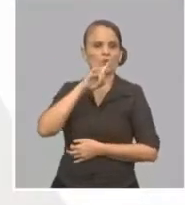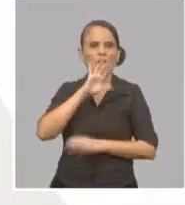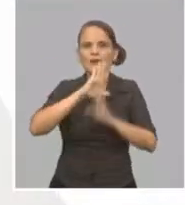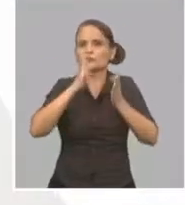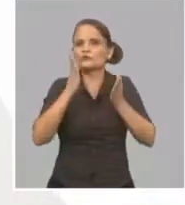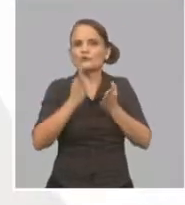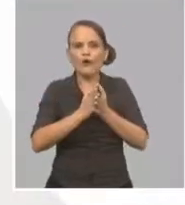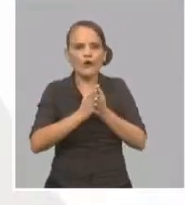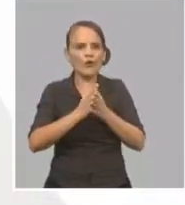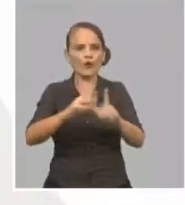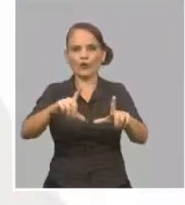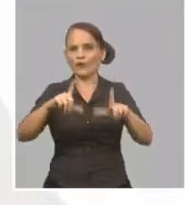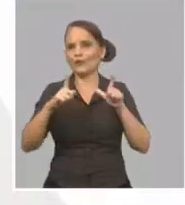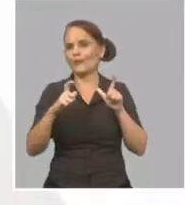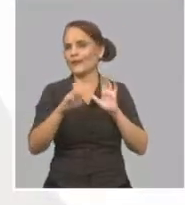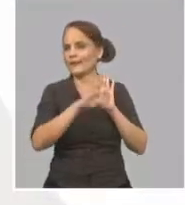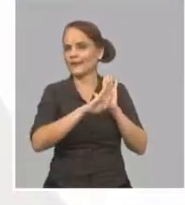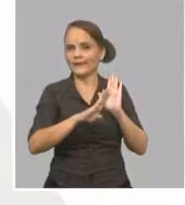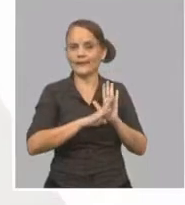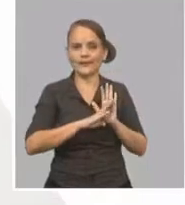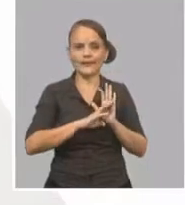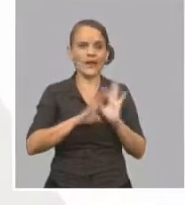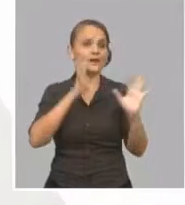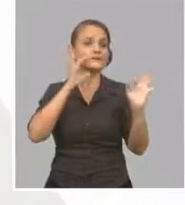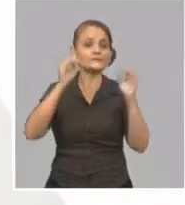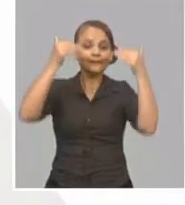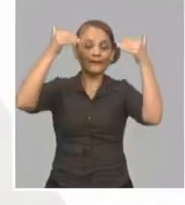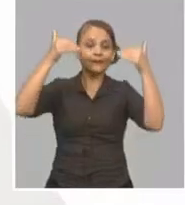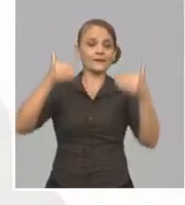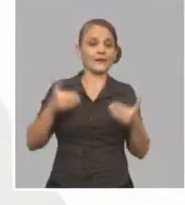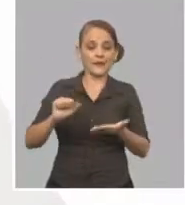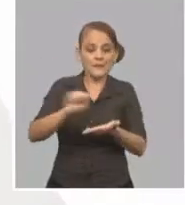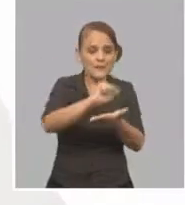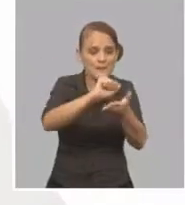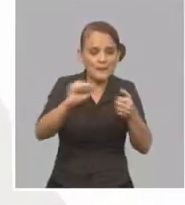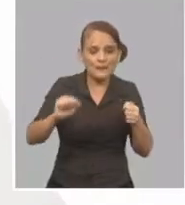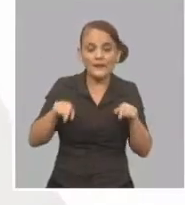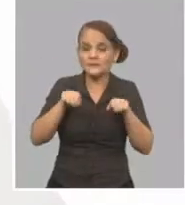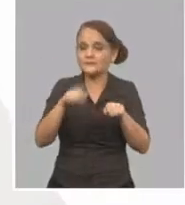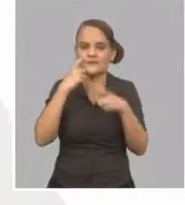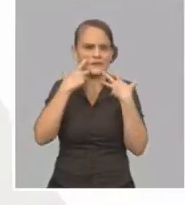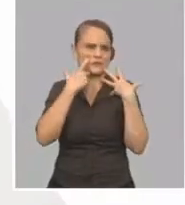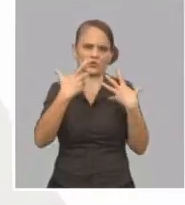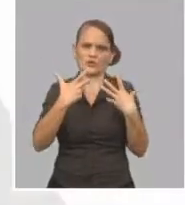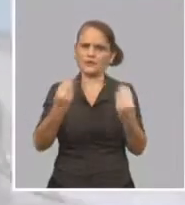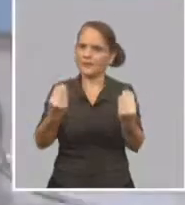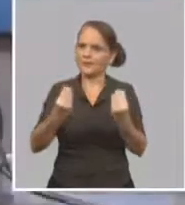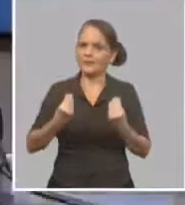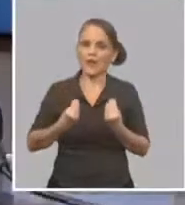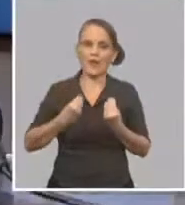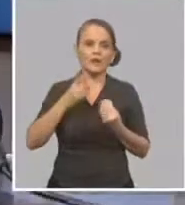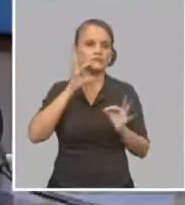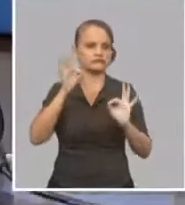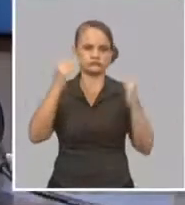de la higiene y la desinfección realmente juega un rol fundamental en garantizar